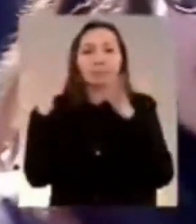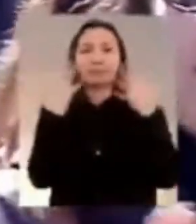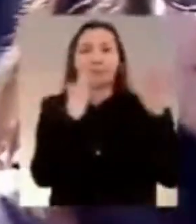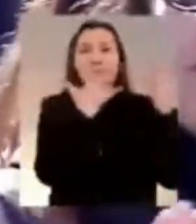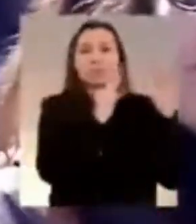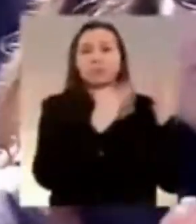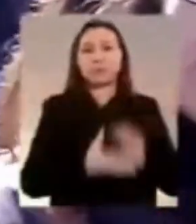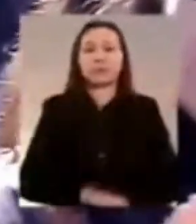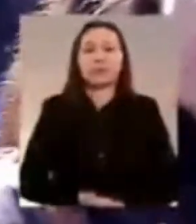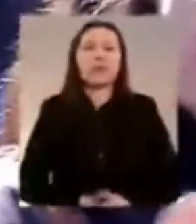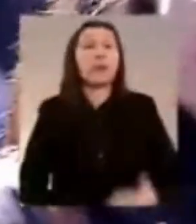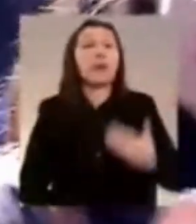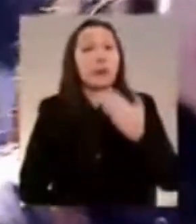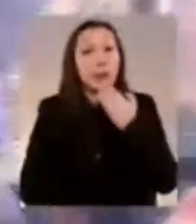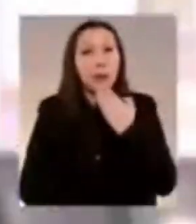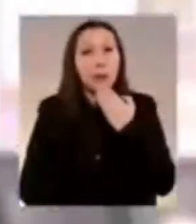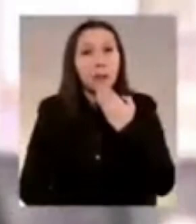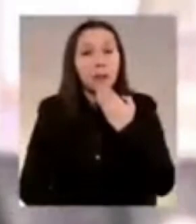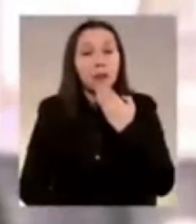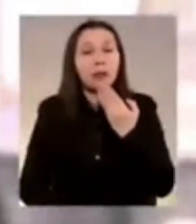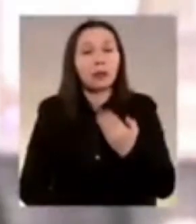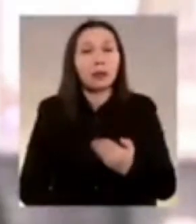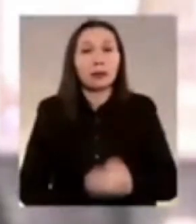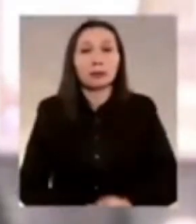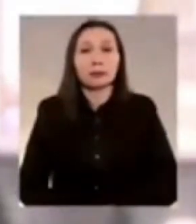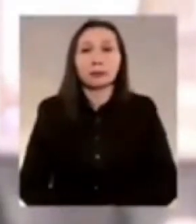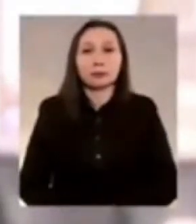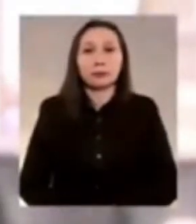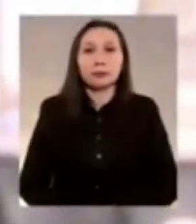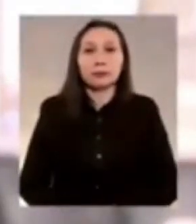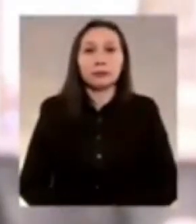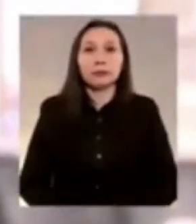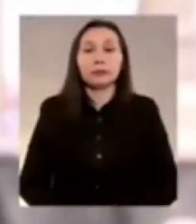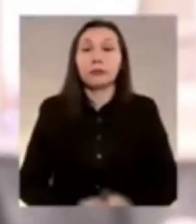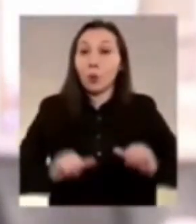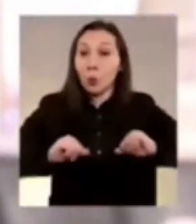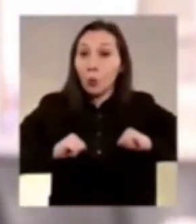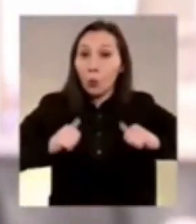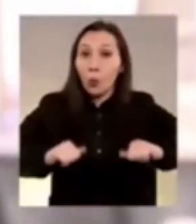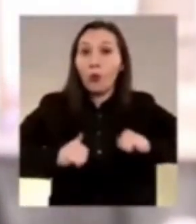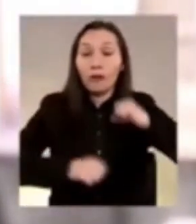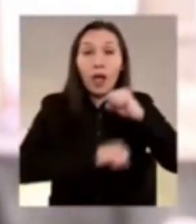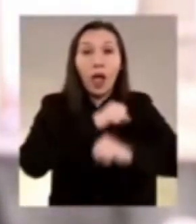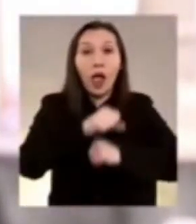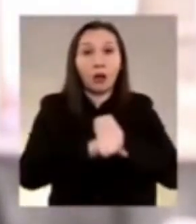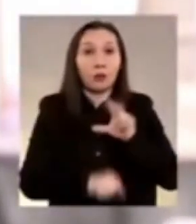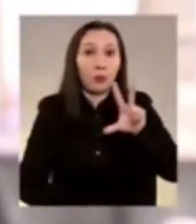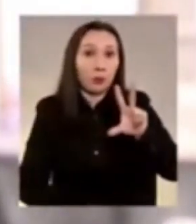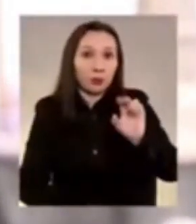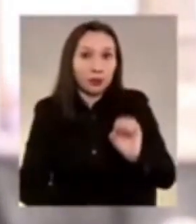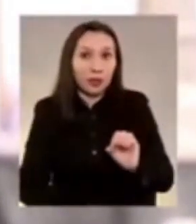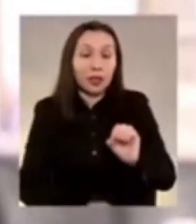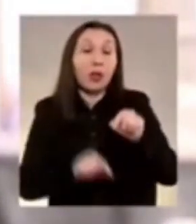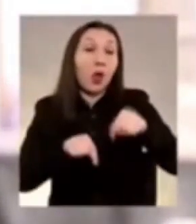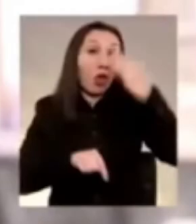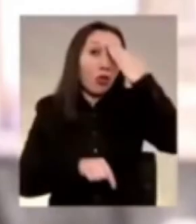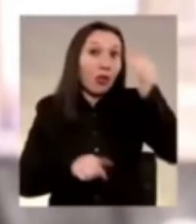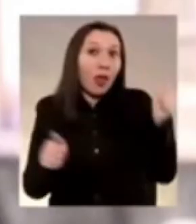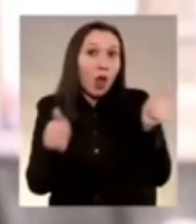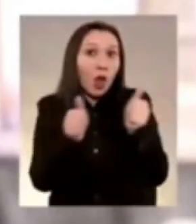estamos viendo en pantalla el discurso que emite el presidente de Chile Gabriel Boric